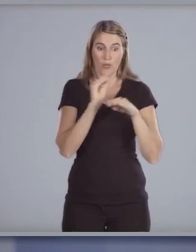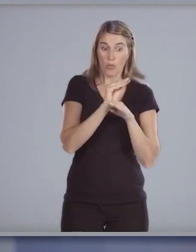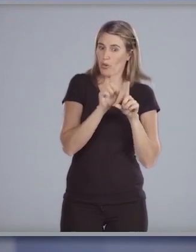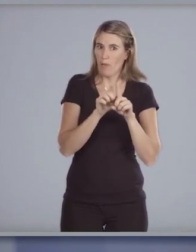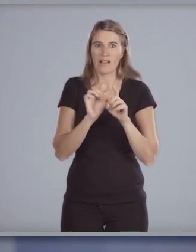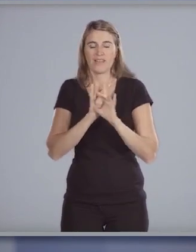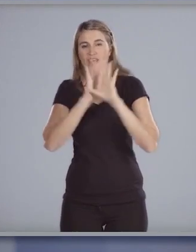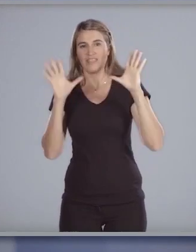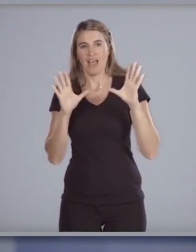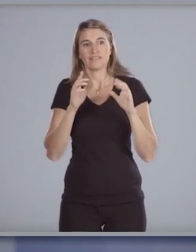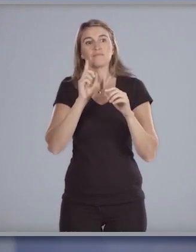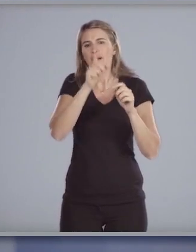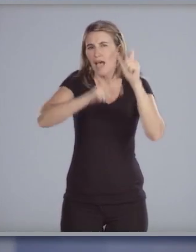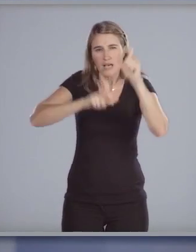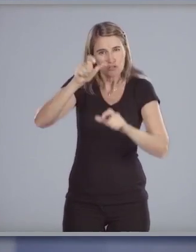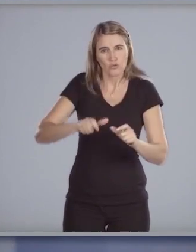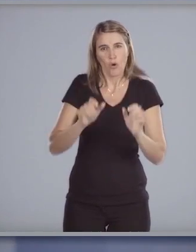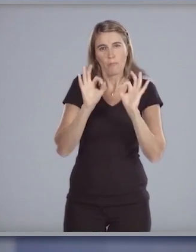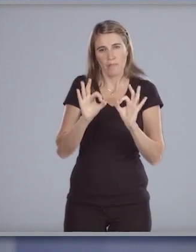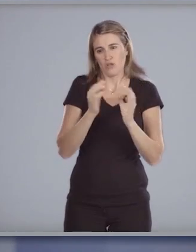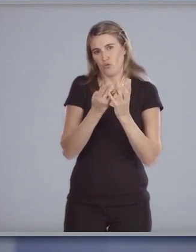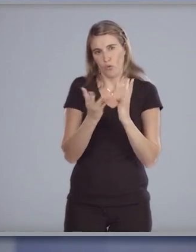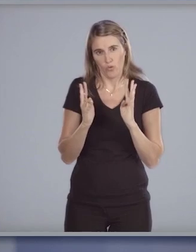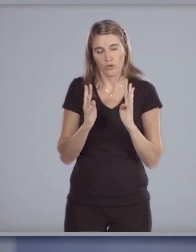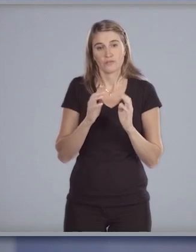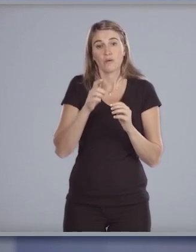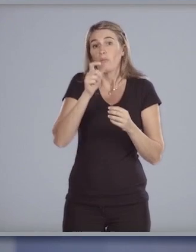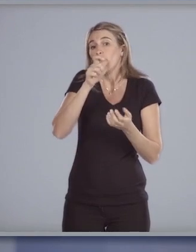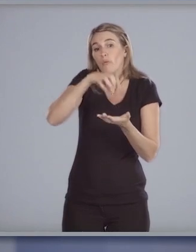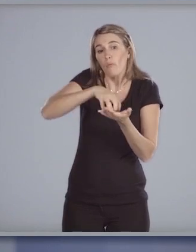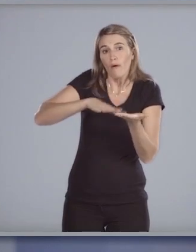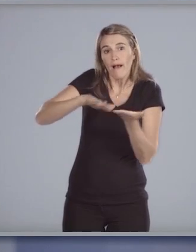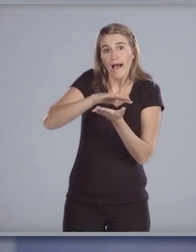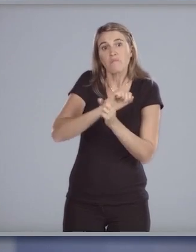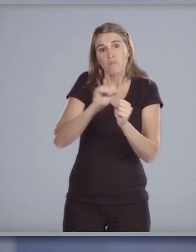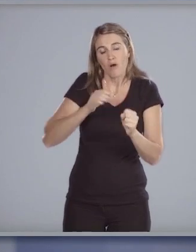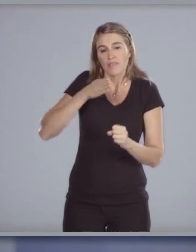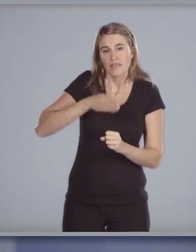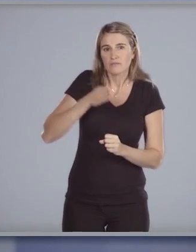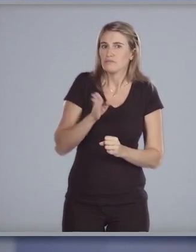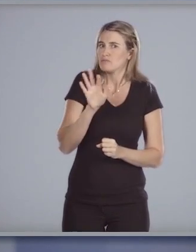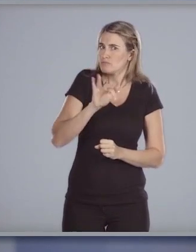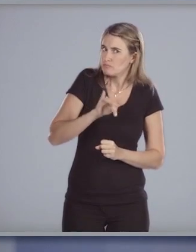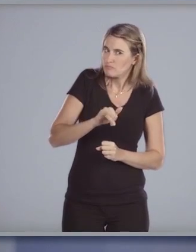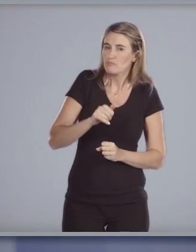lugar de encuentro democrático un espacio para la creación colectiva y permanente de valores de